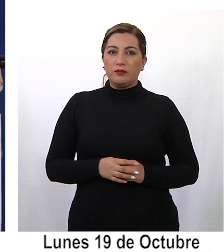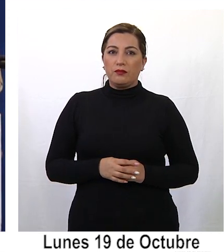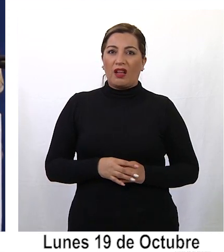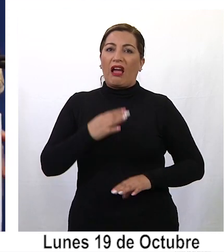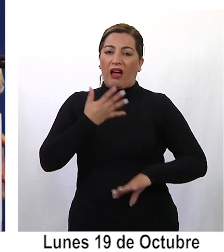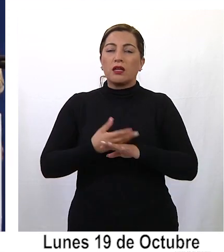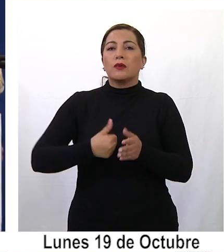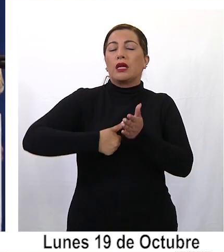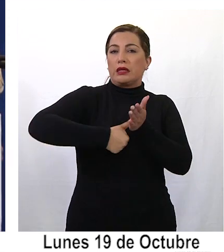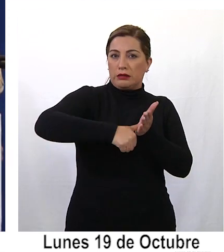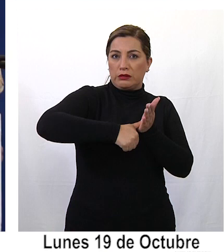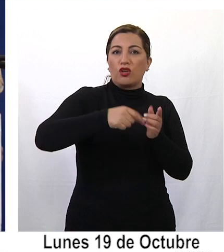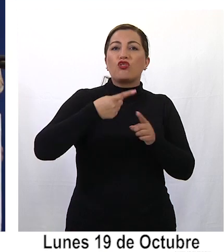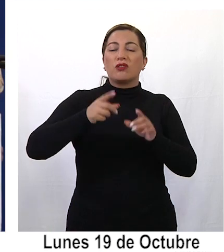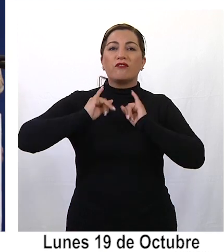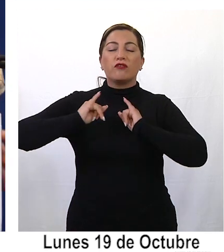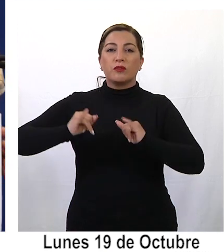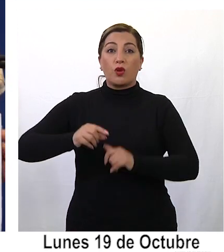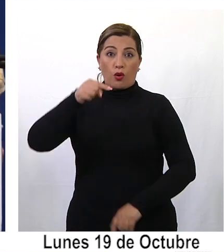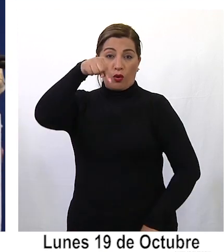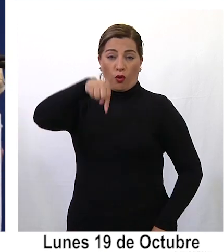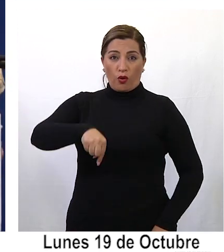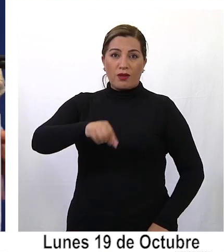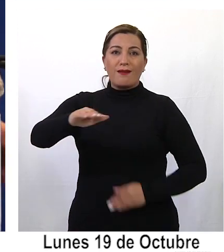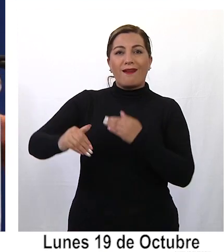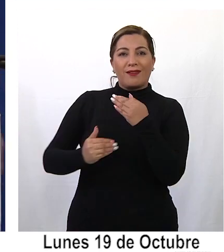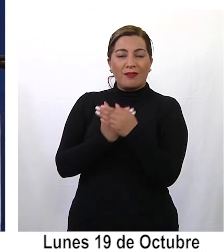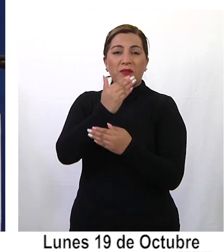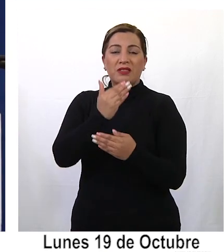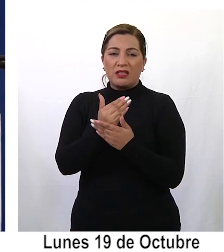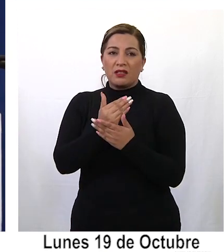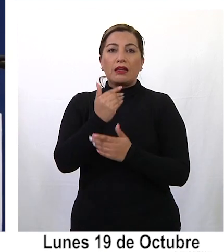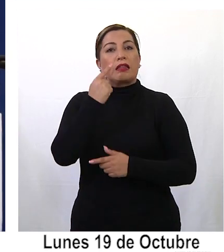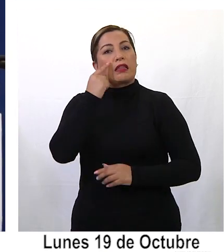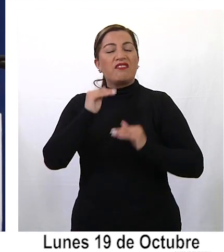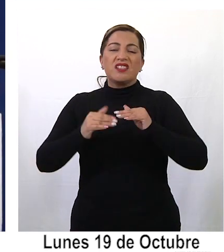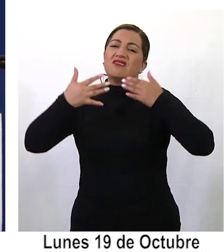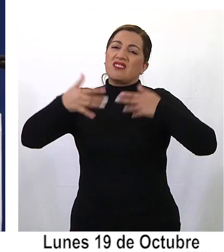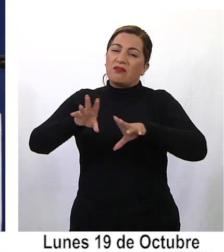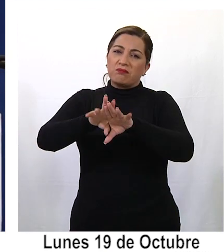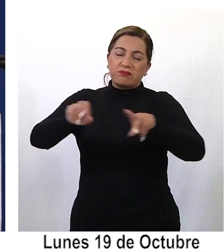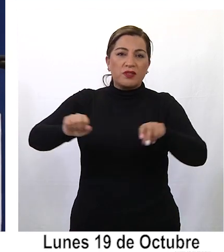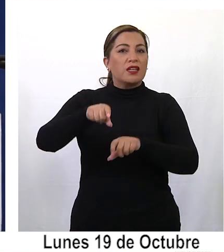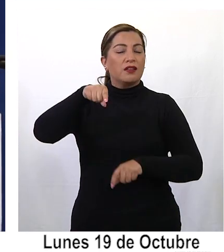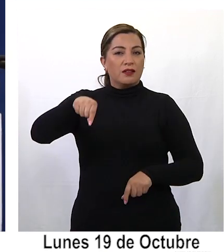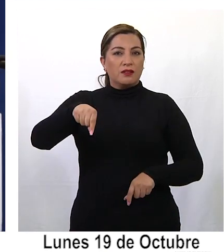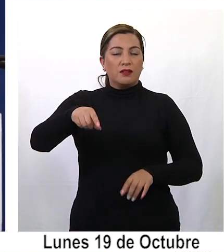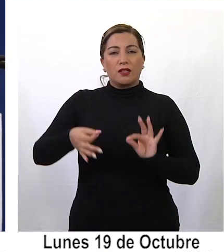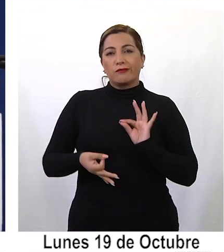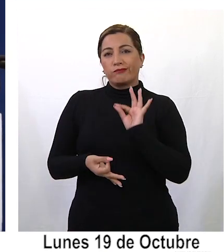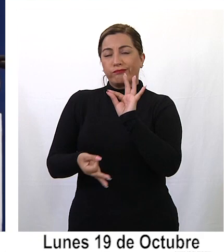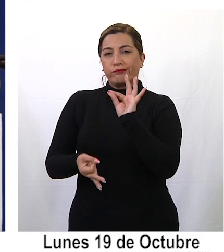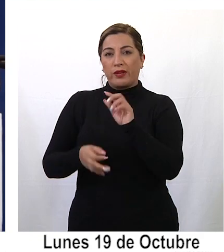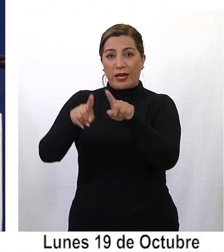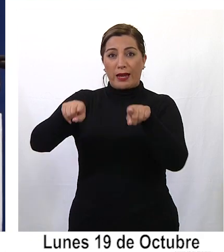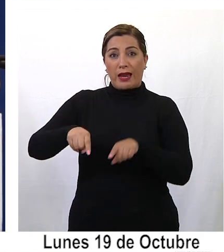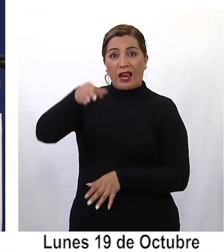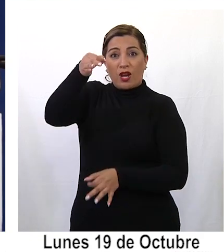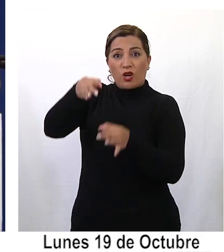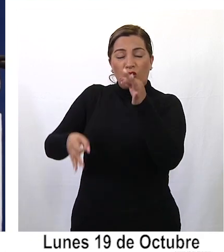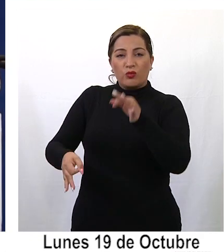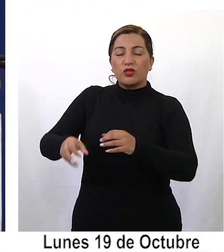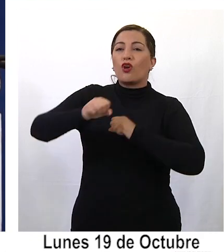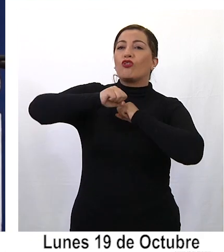identidad y otros antecedentes, y el día de hoy, durante la mañana, y creo que a lo mejor ya fue hecho, se presentará la querella correspondiente por